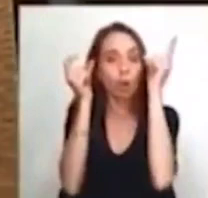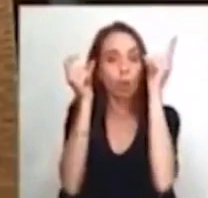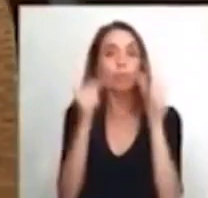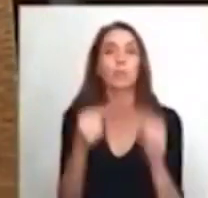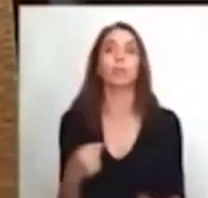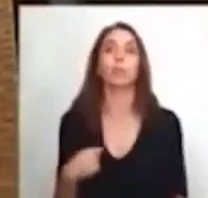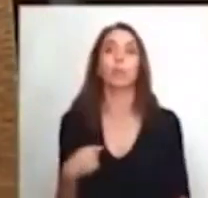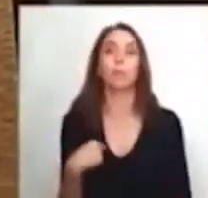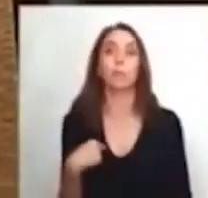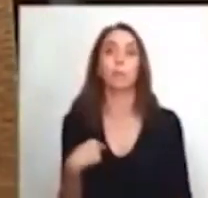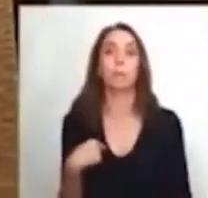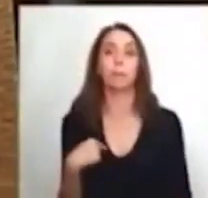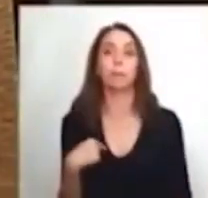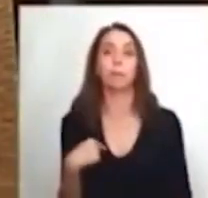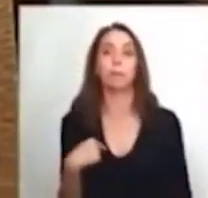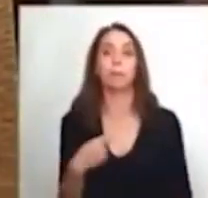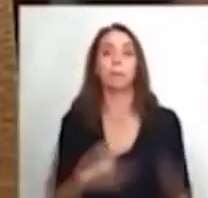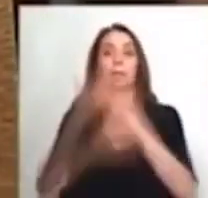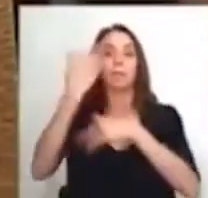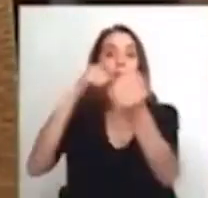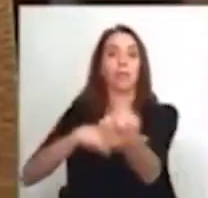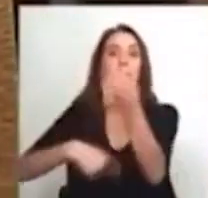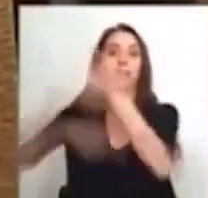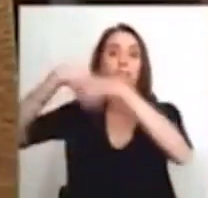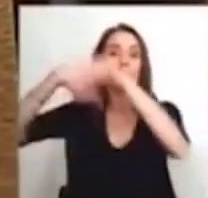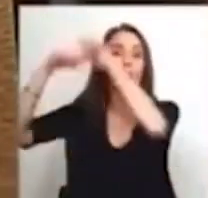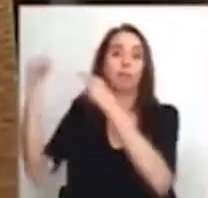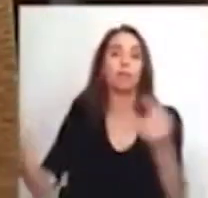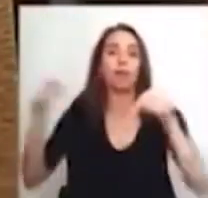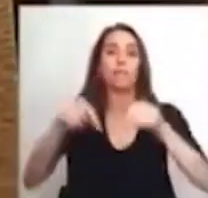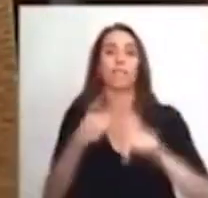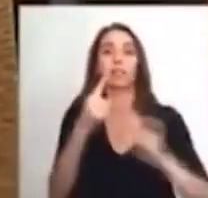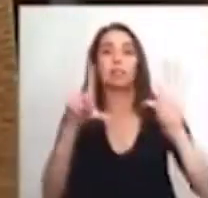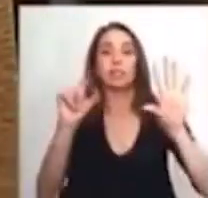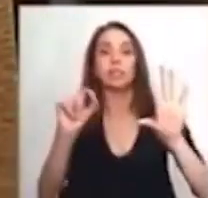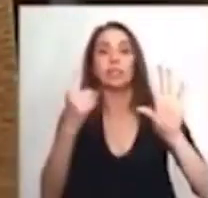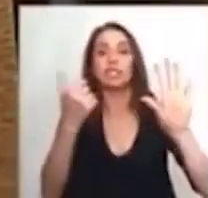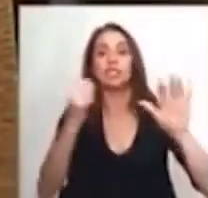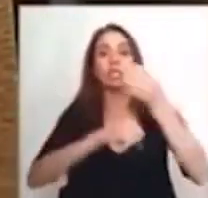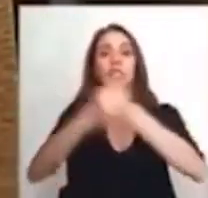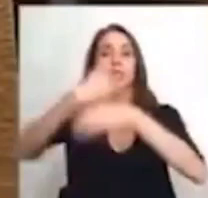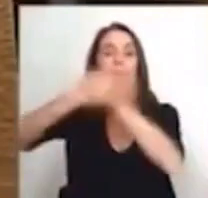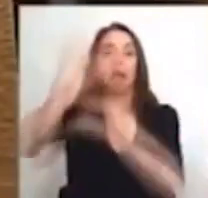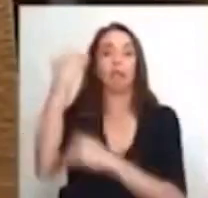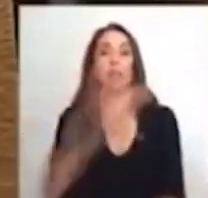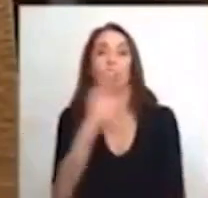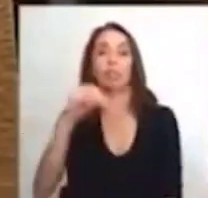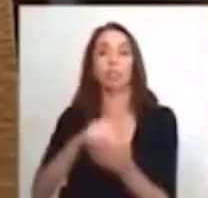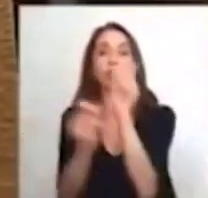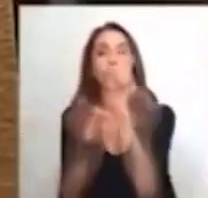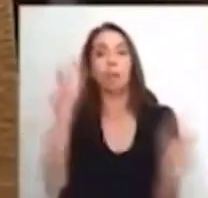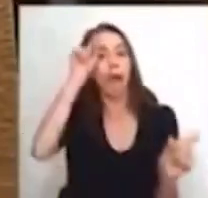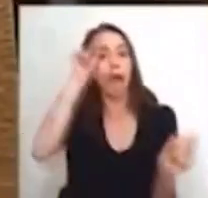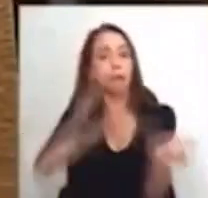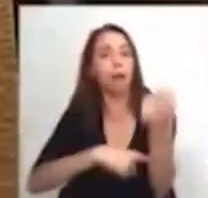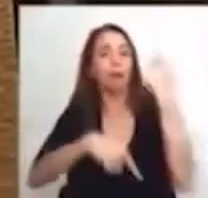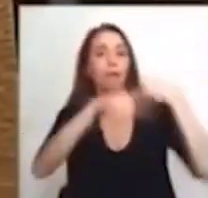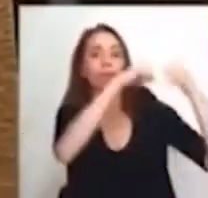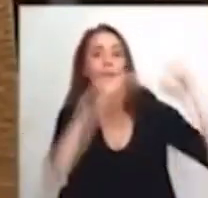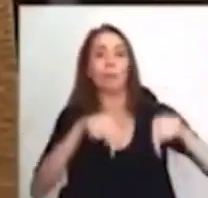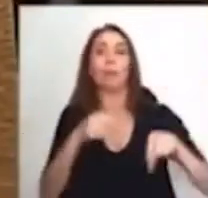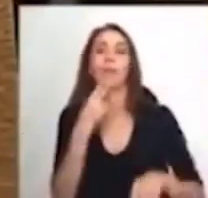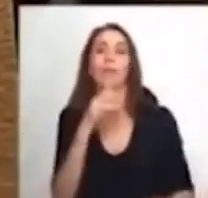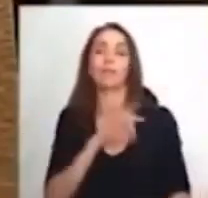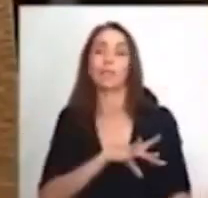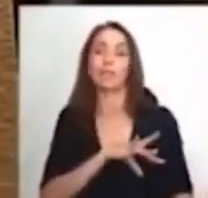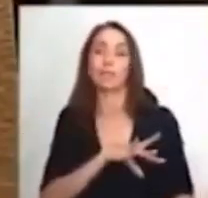Mis antepasados llegaron hace 160, 170 años. Hay más de 500.000 germanos descendientes en Chile. No